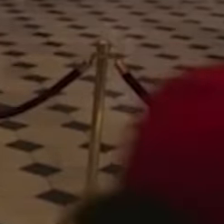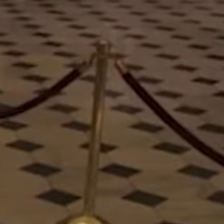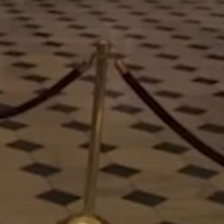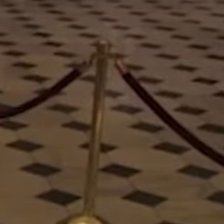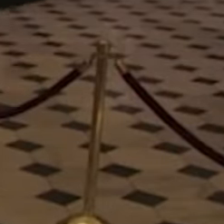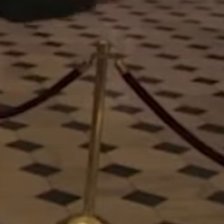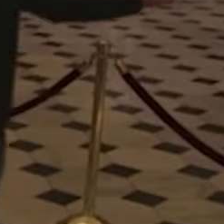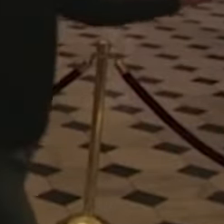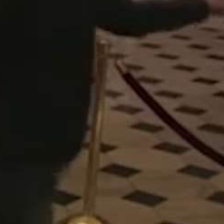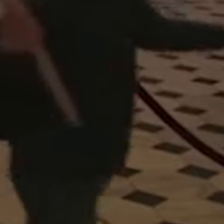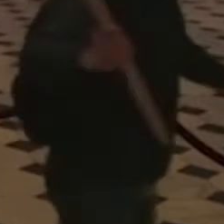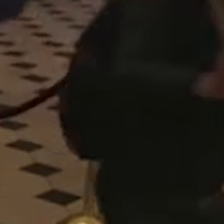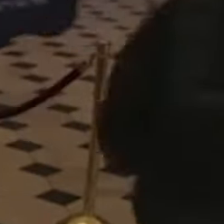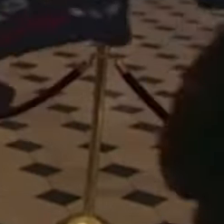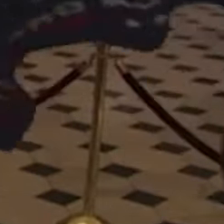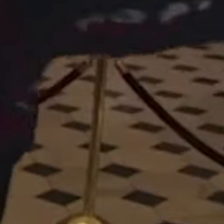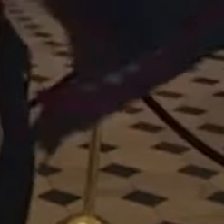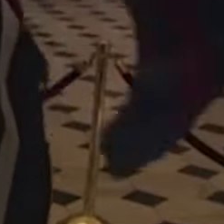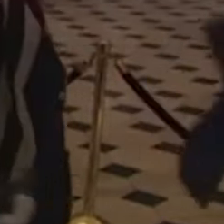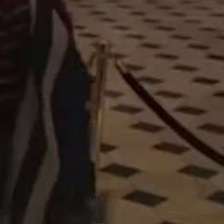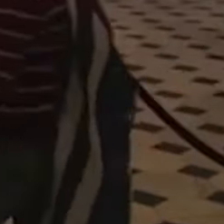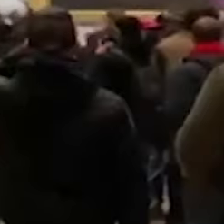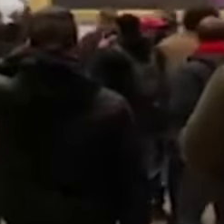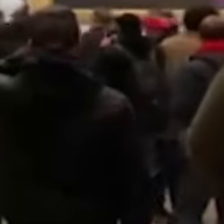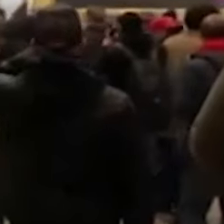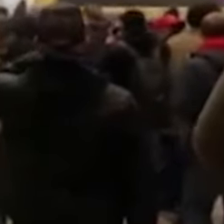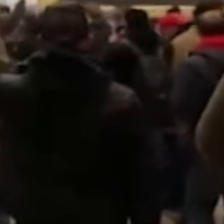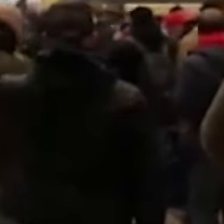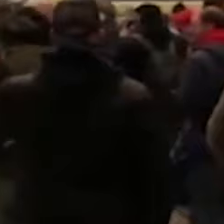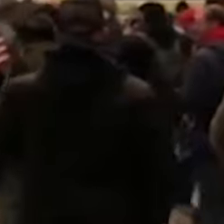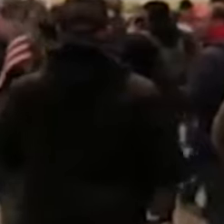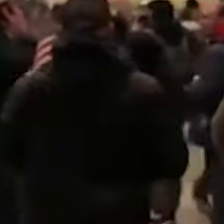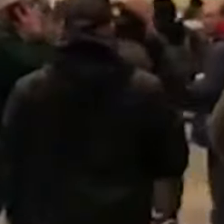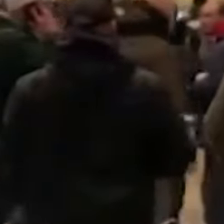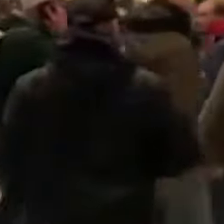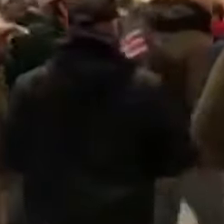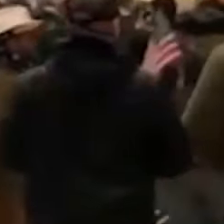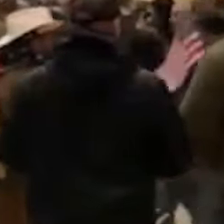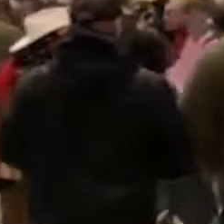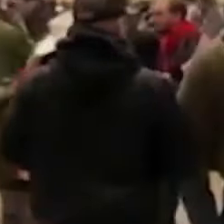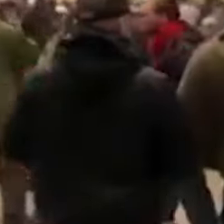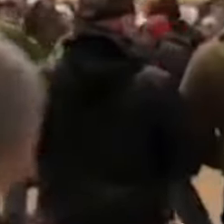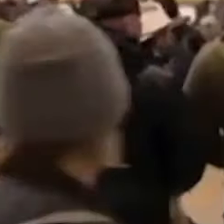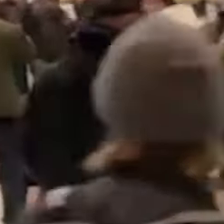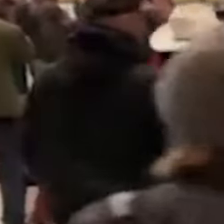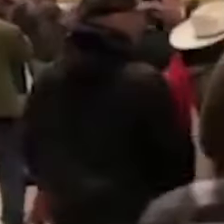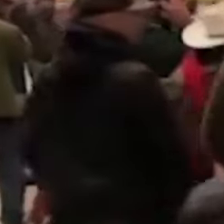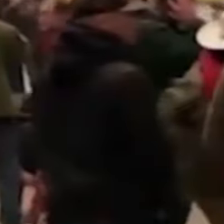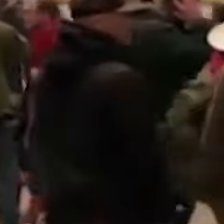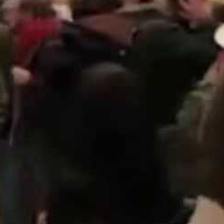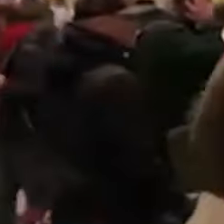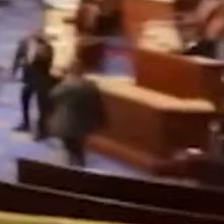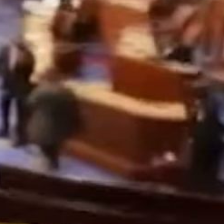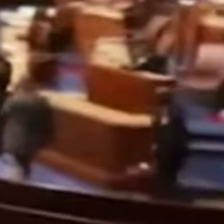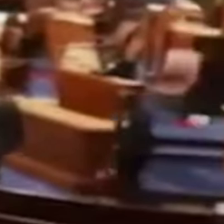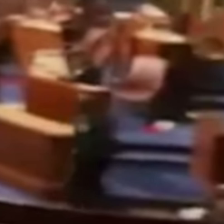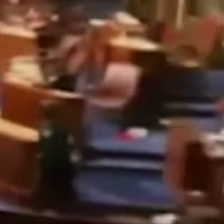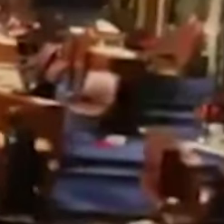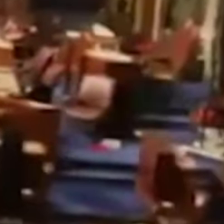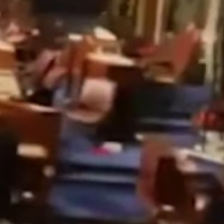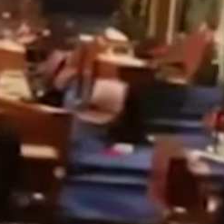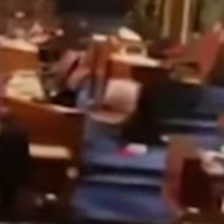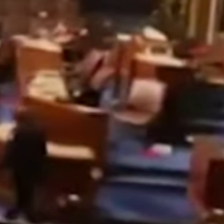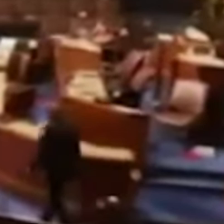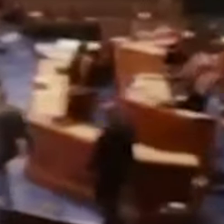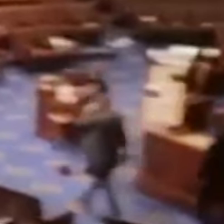certificaba la victoria del opositor demócrata Joe Biden. En medio del caos, una persona fue herida de bala. Legisladores